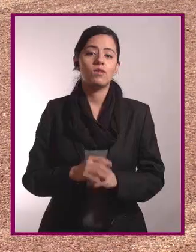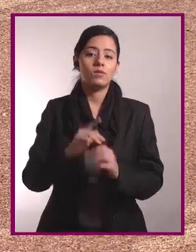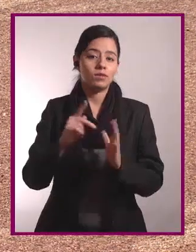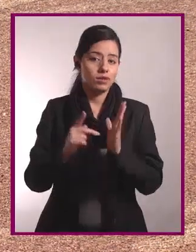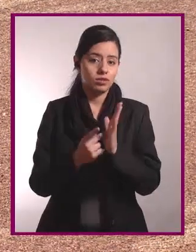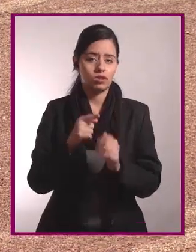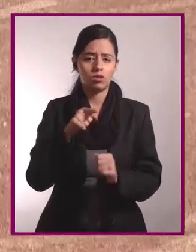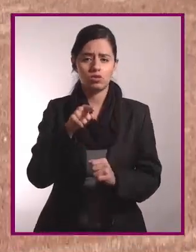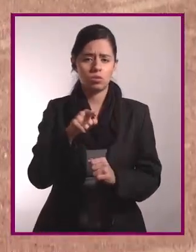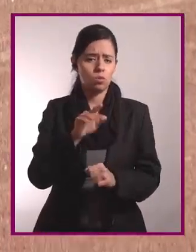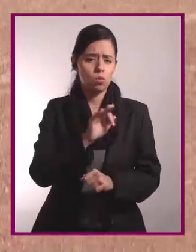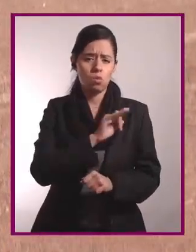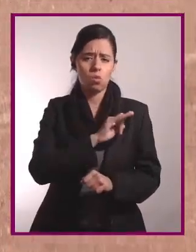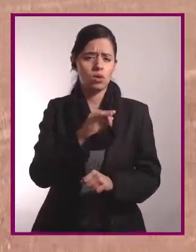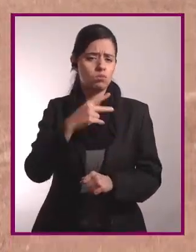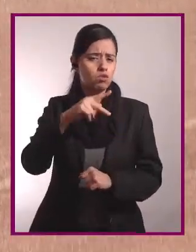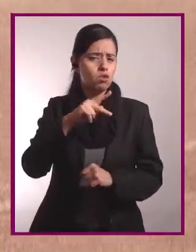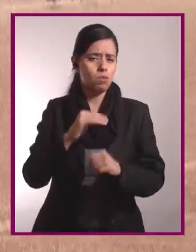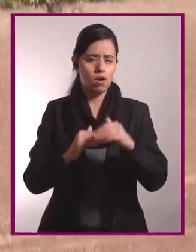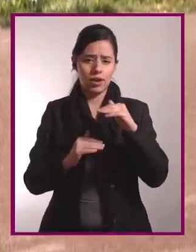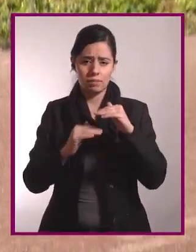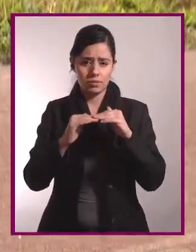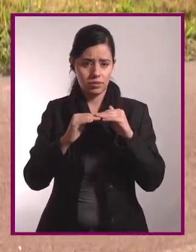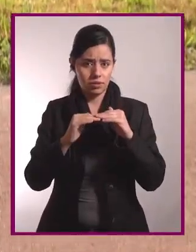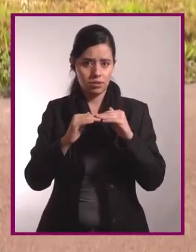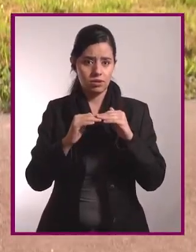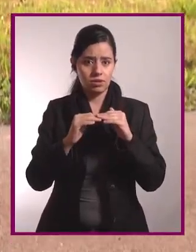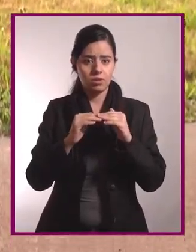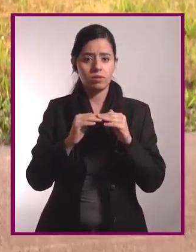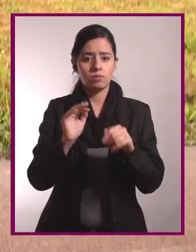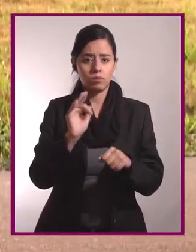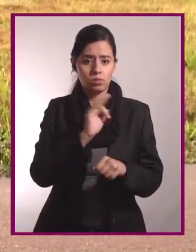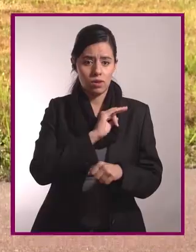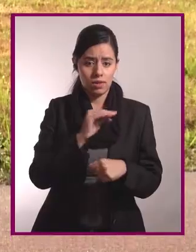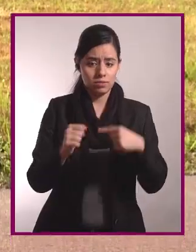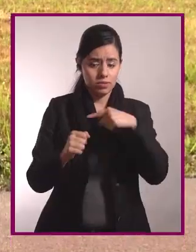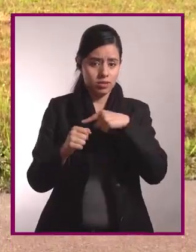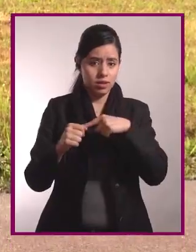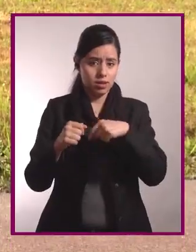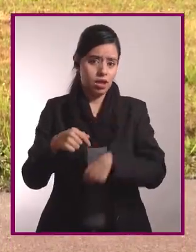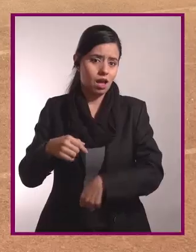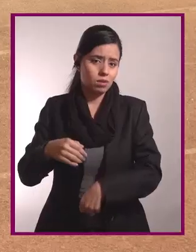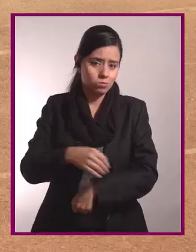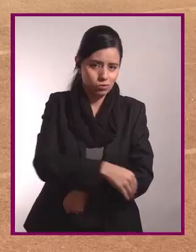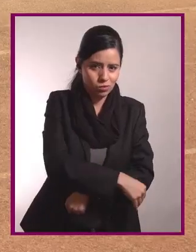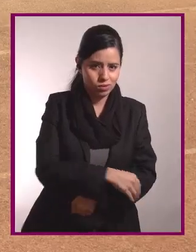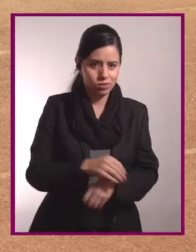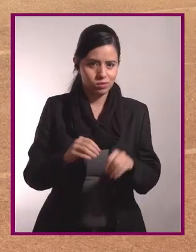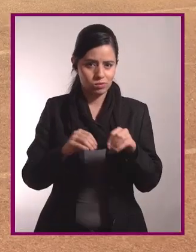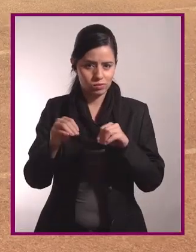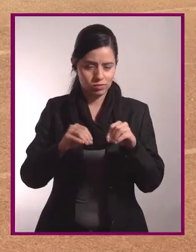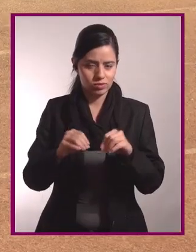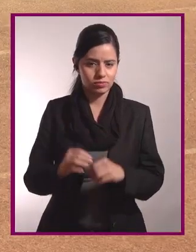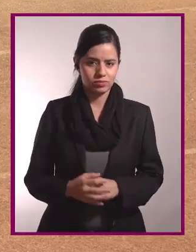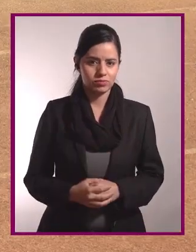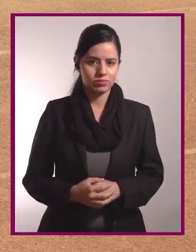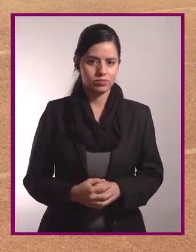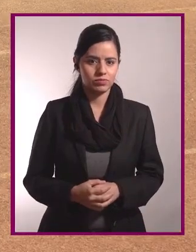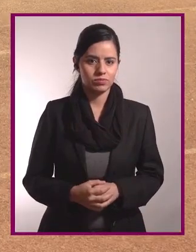cintura de un lado a otro. De nuevo, hasta donde llegue su capacidad de llevar el brazo